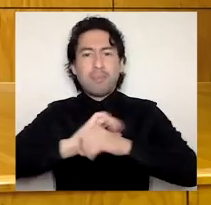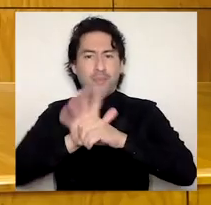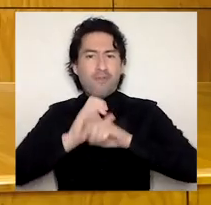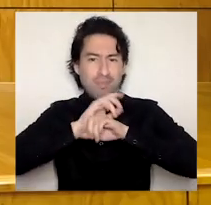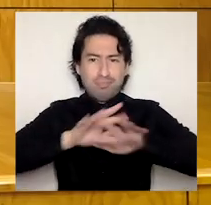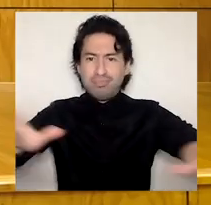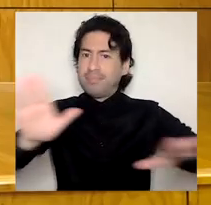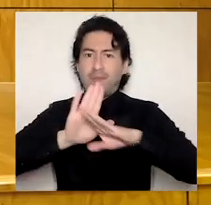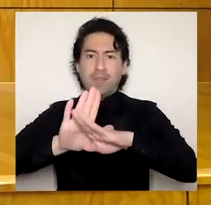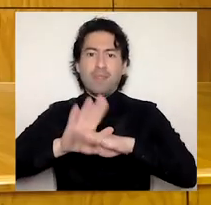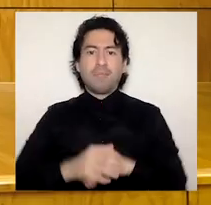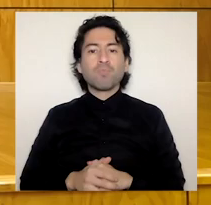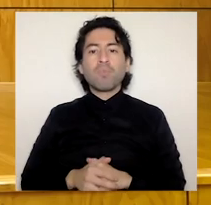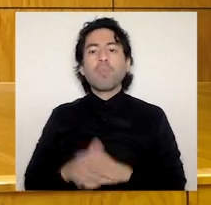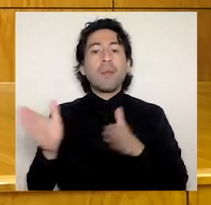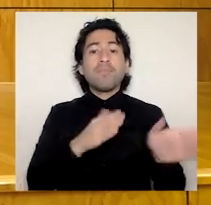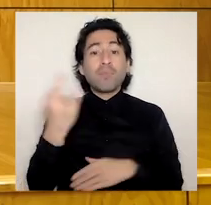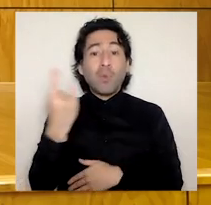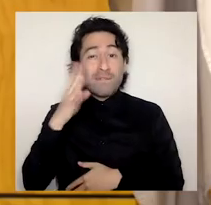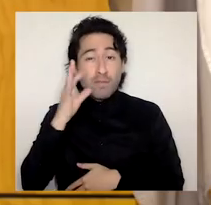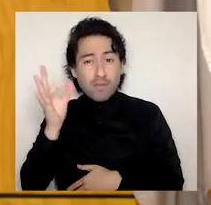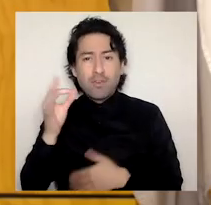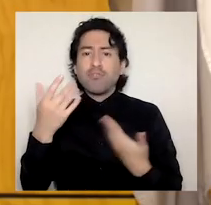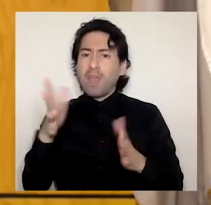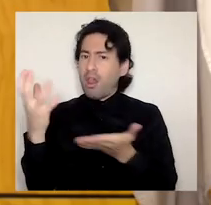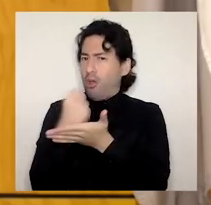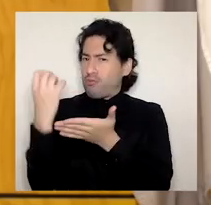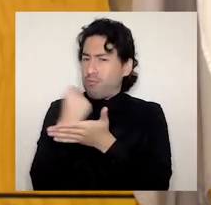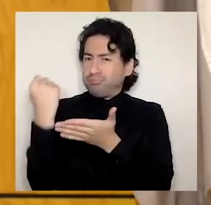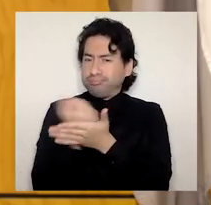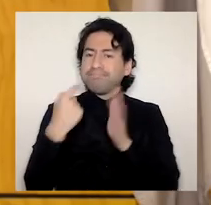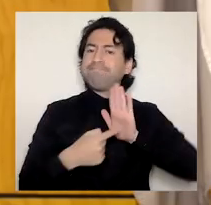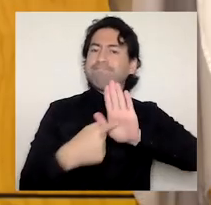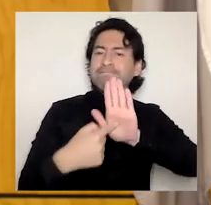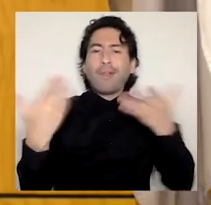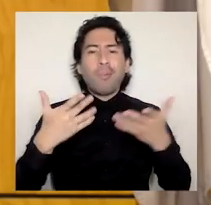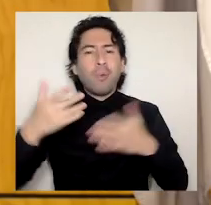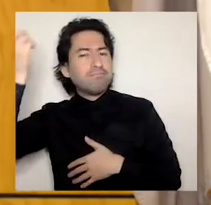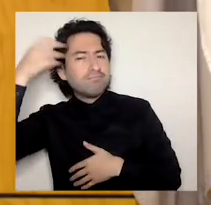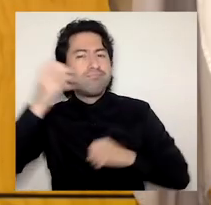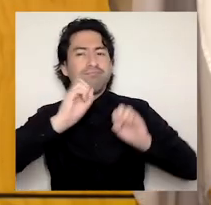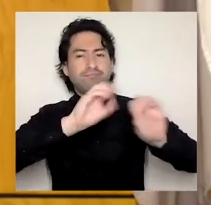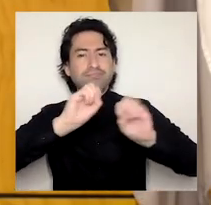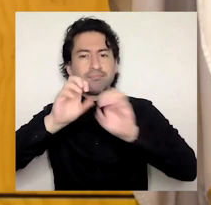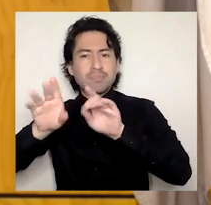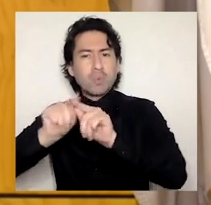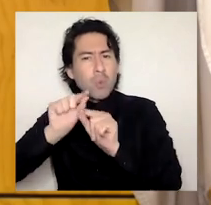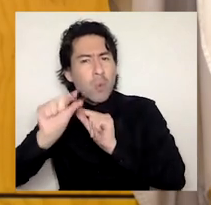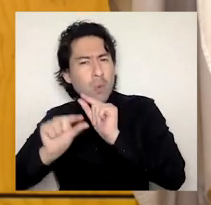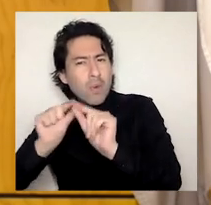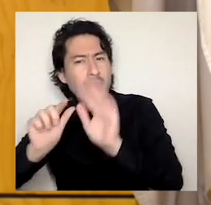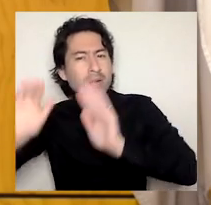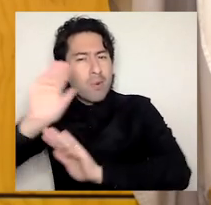La Universidad del Bio Bio mostró importantes logros en la generación de conocimiento sistemático y riguroso a través